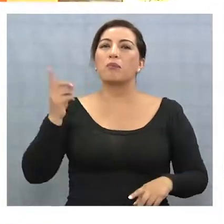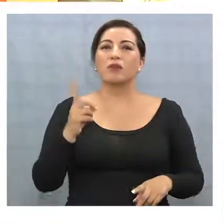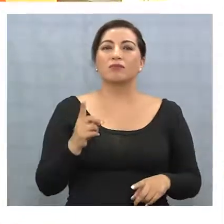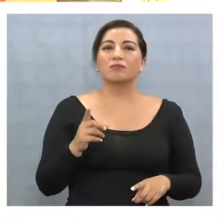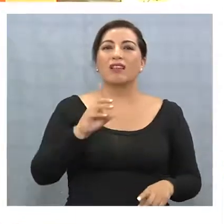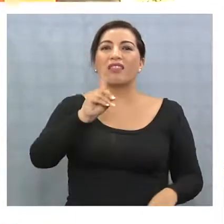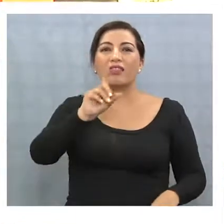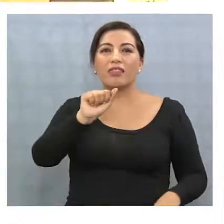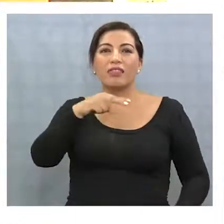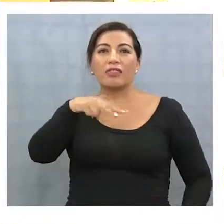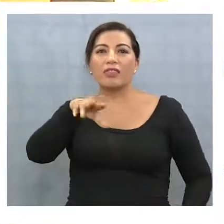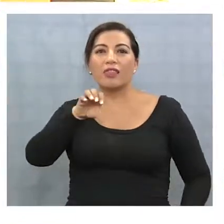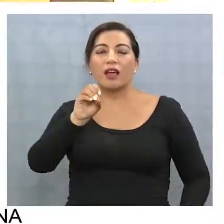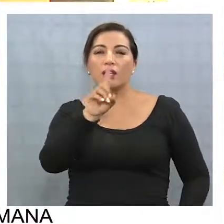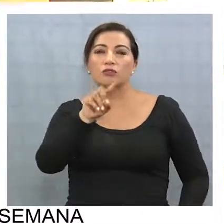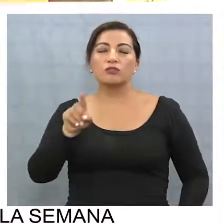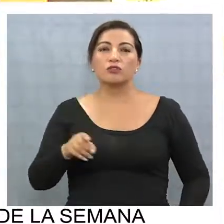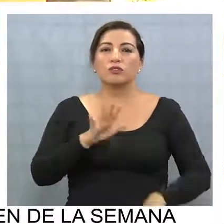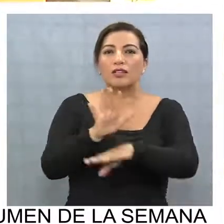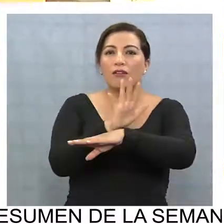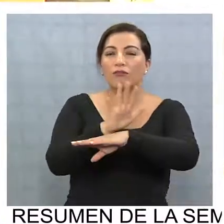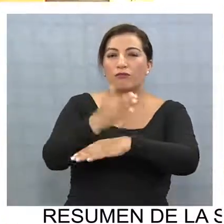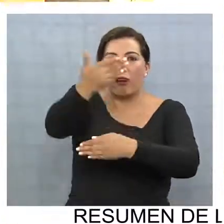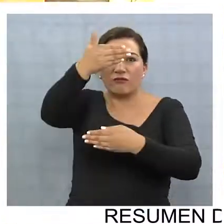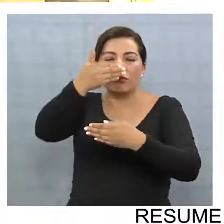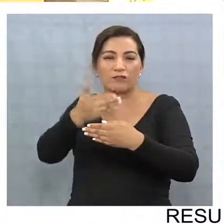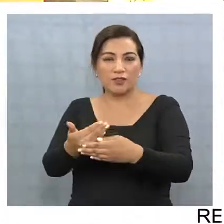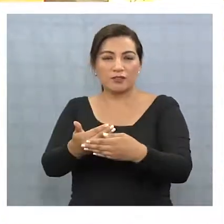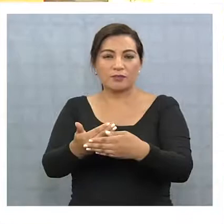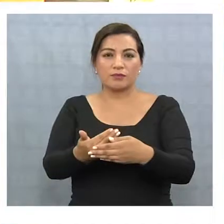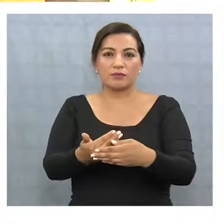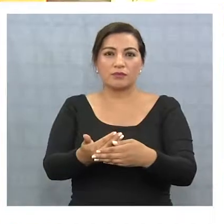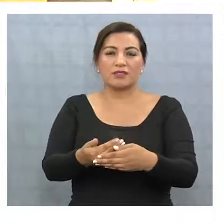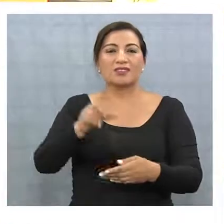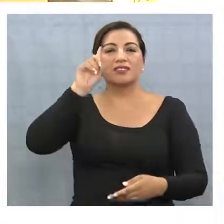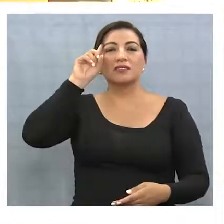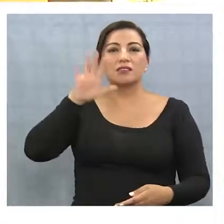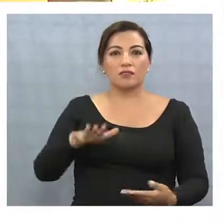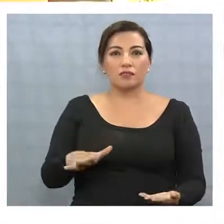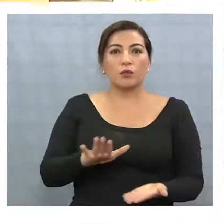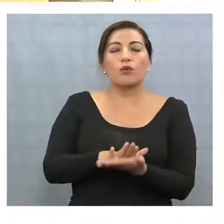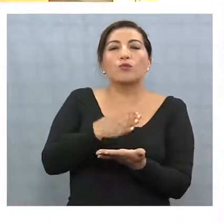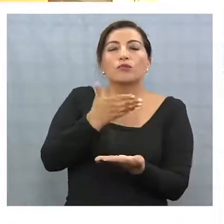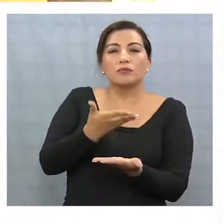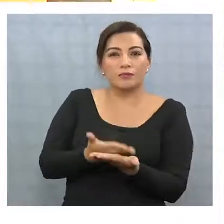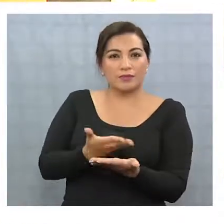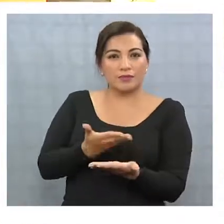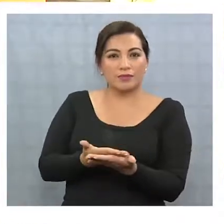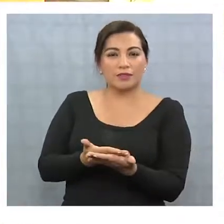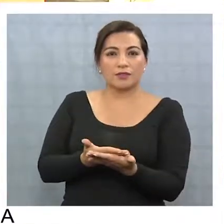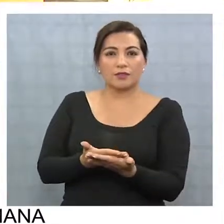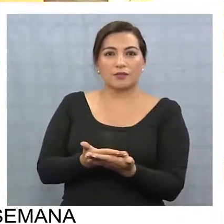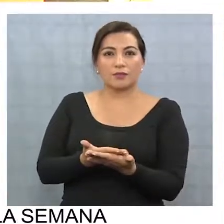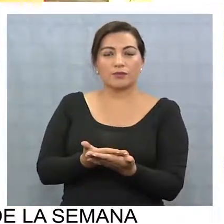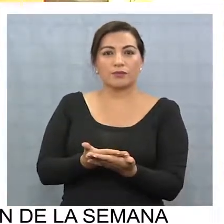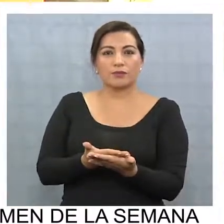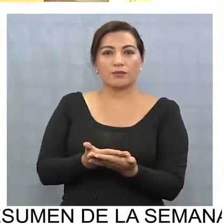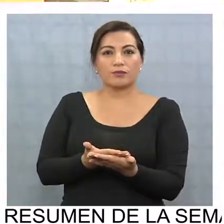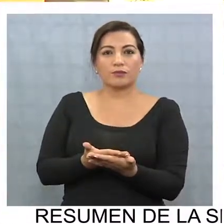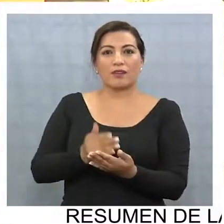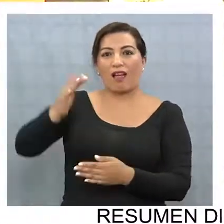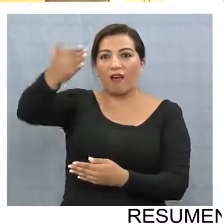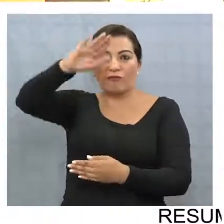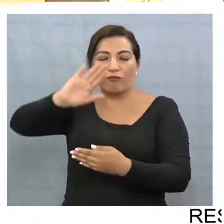asociados a lo que es la estructura de la fachada. Haber un trabajo de estape, digamos, dentro de las estructuras de las capas, digamos,